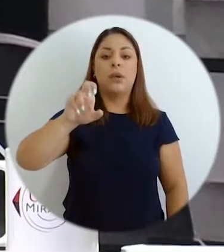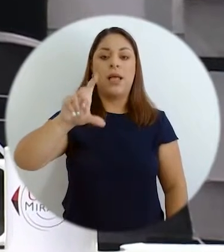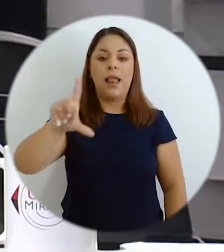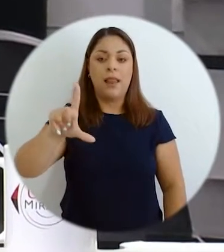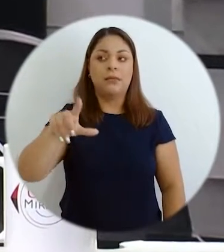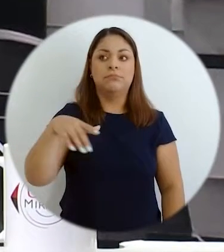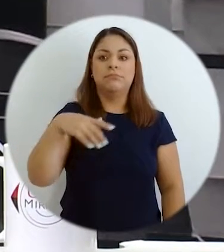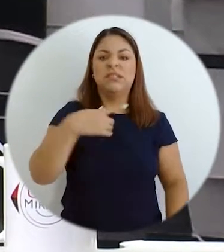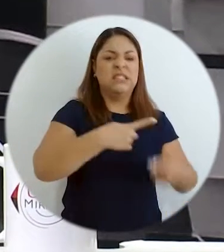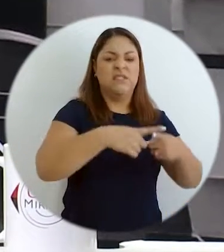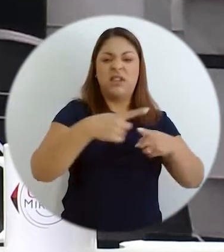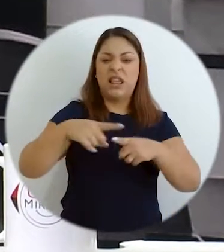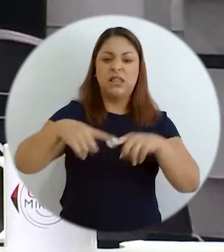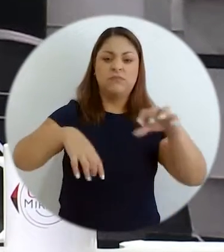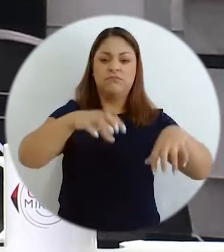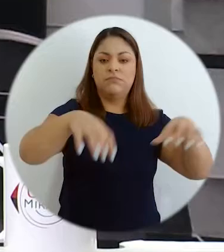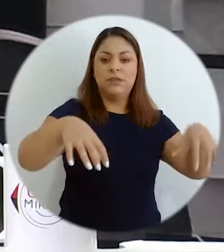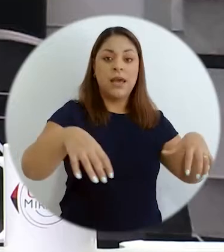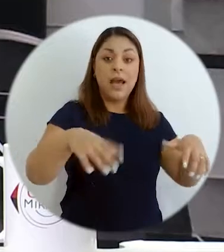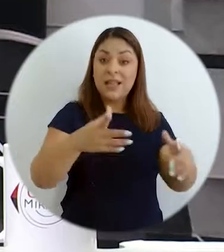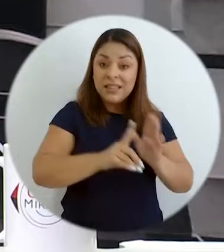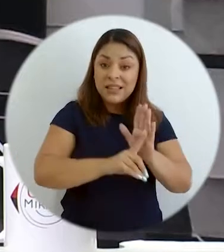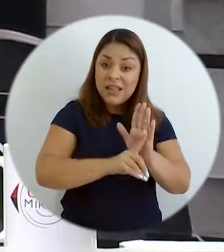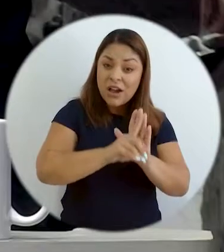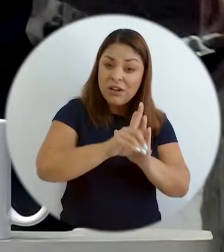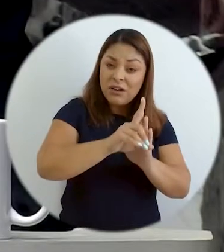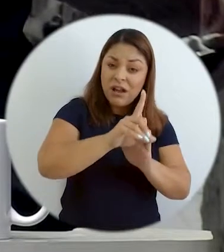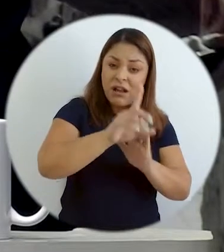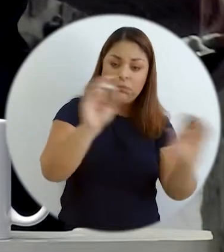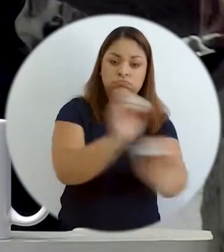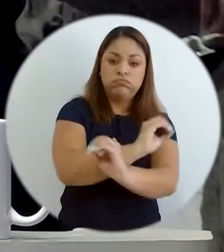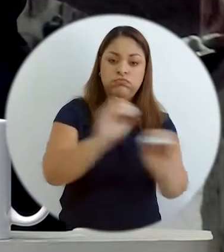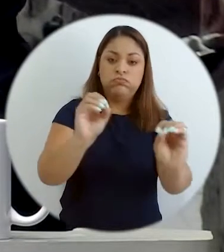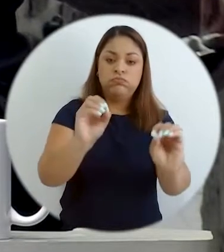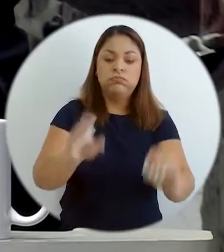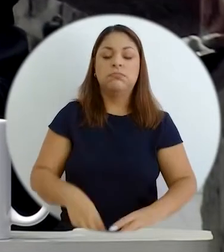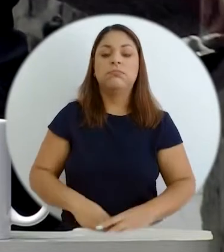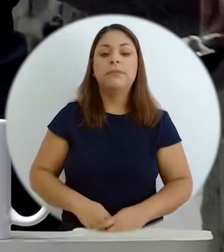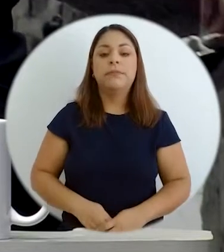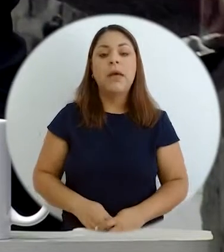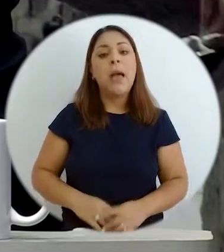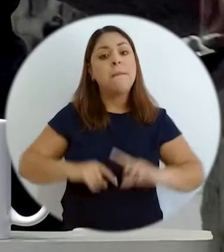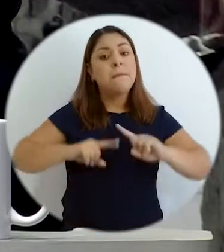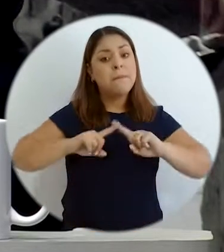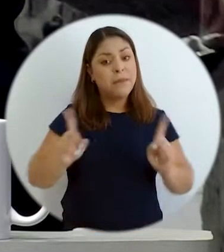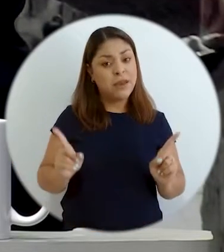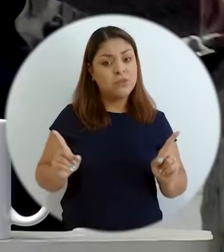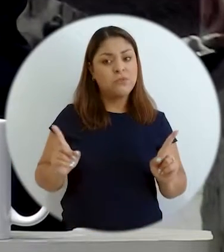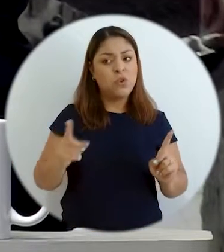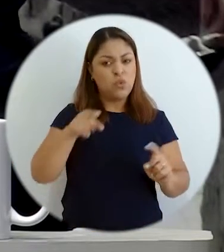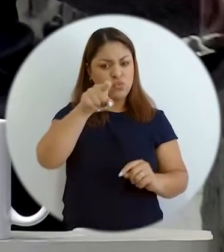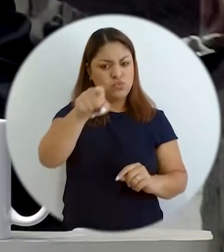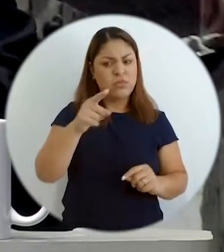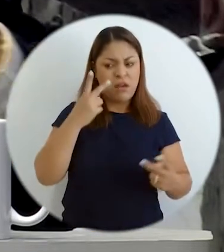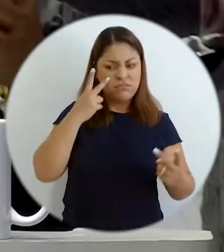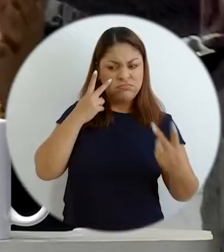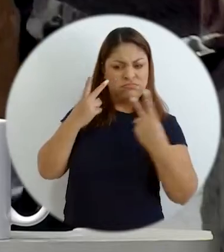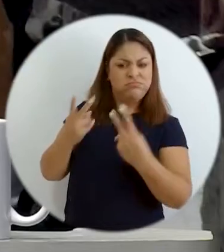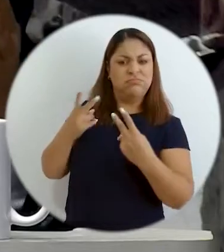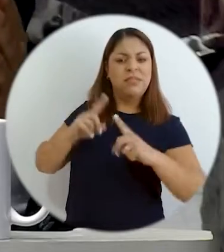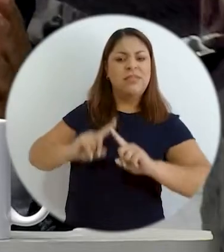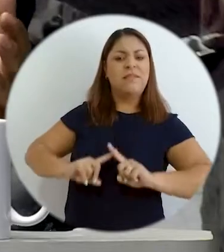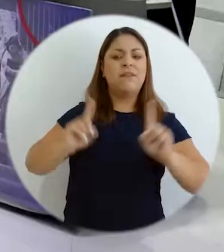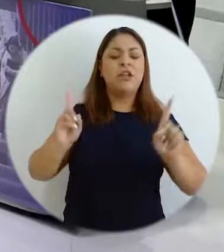otros distritos donde el desarrollo no llega. Pero Maribel, usted encuentra una gran diferencia, en donde se